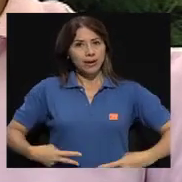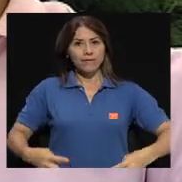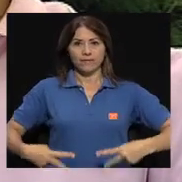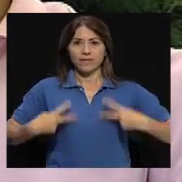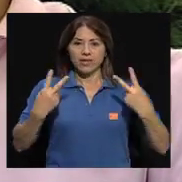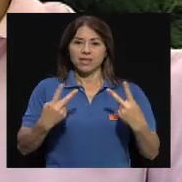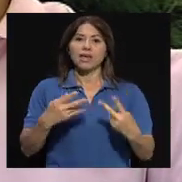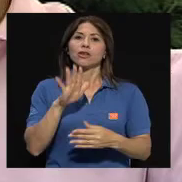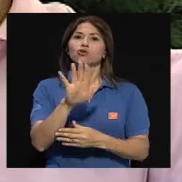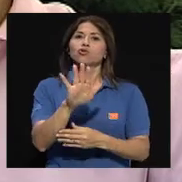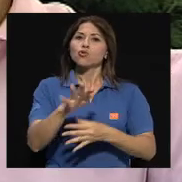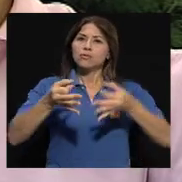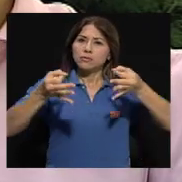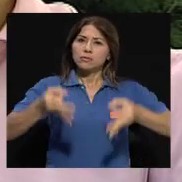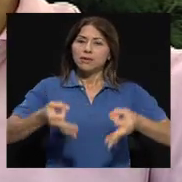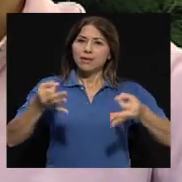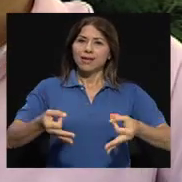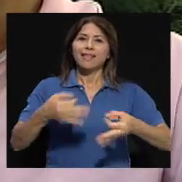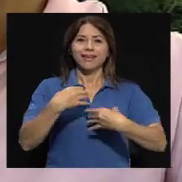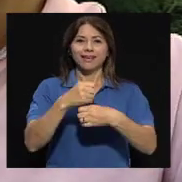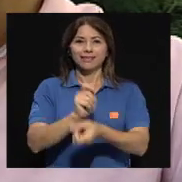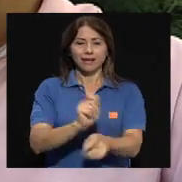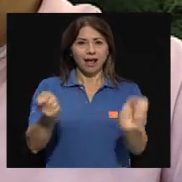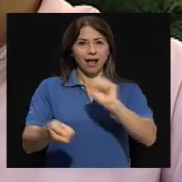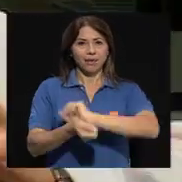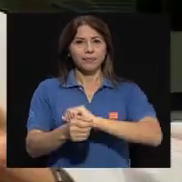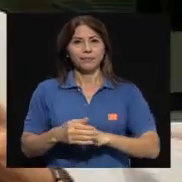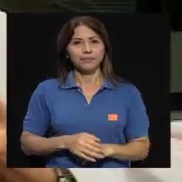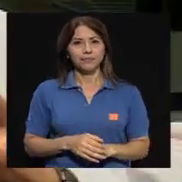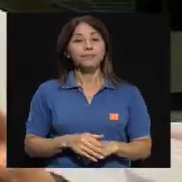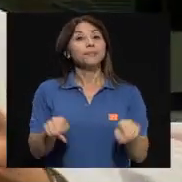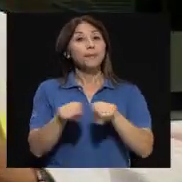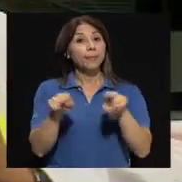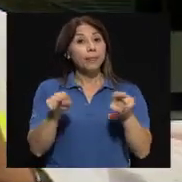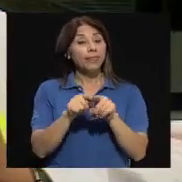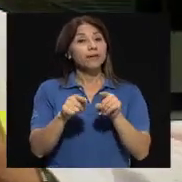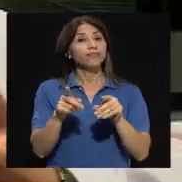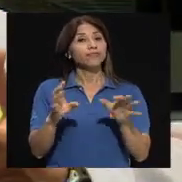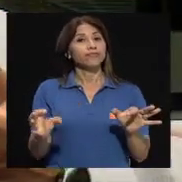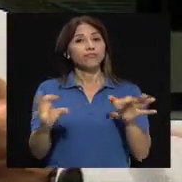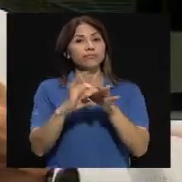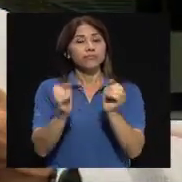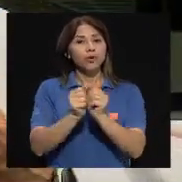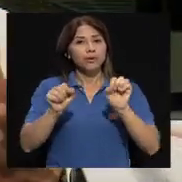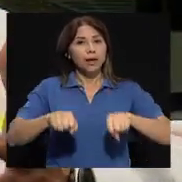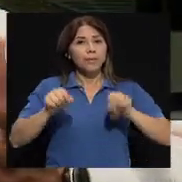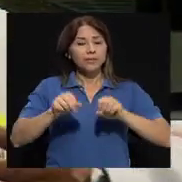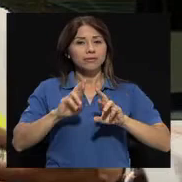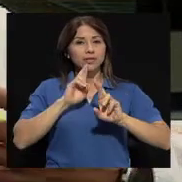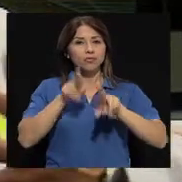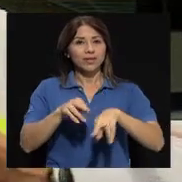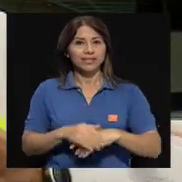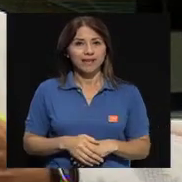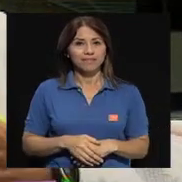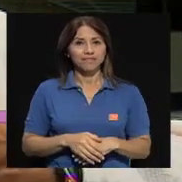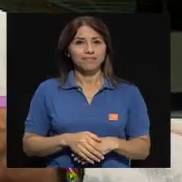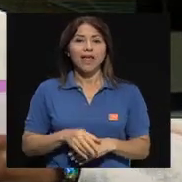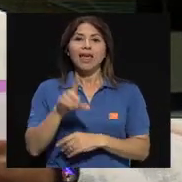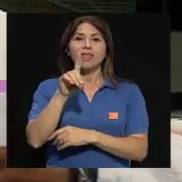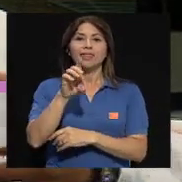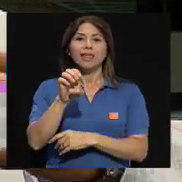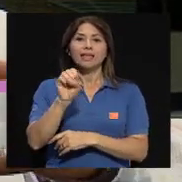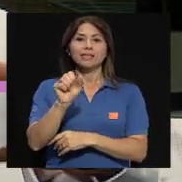entre sí eso, ¿no? Sí, y también tiene que ver con esa capacidad de respuesta. Un desastre, los autores mencionan que